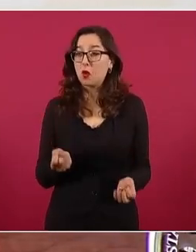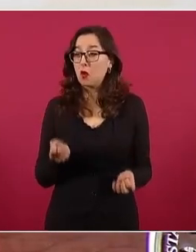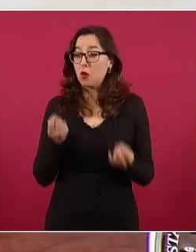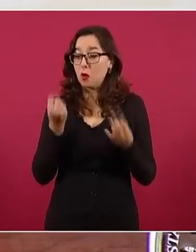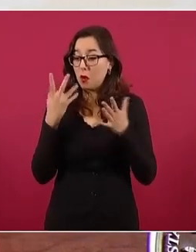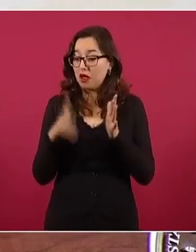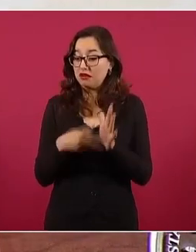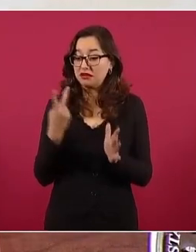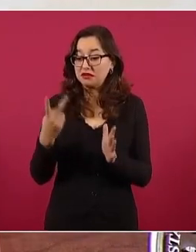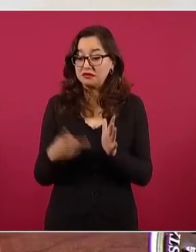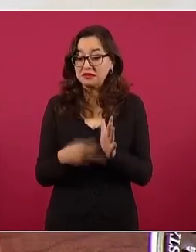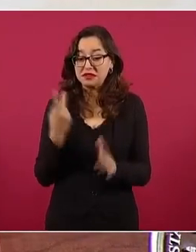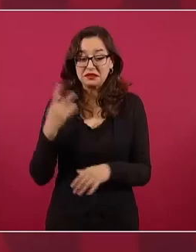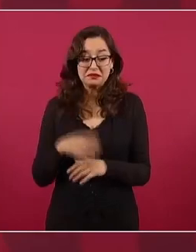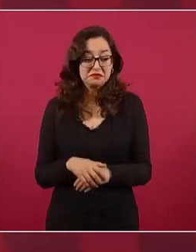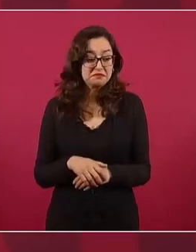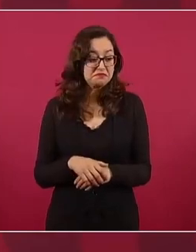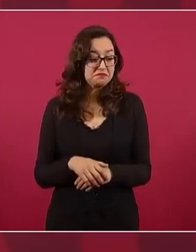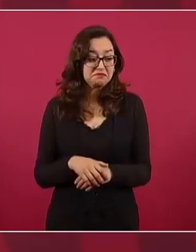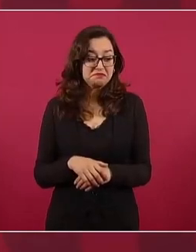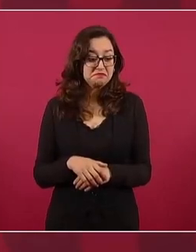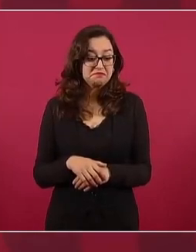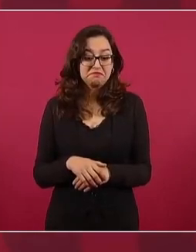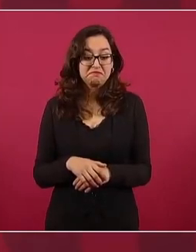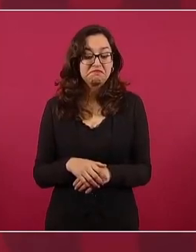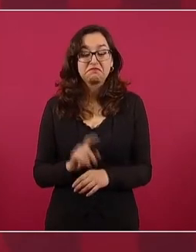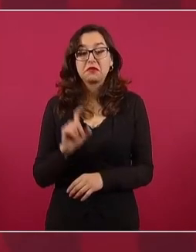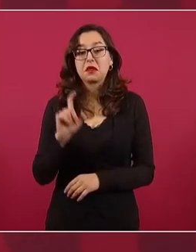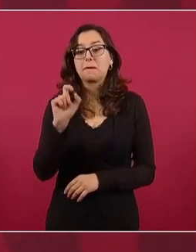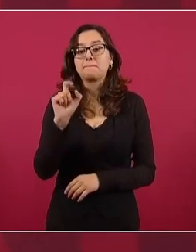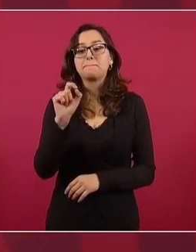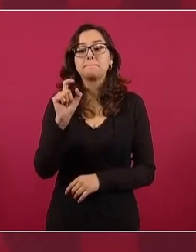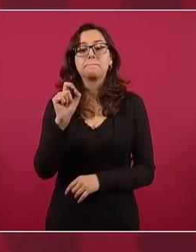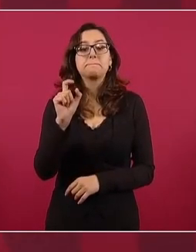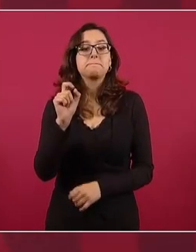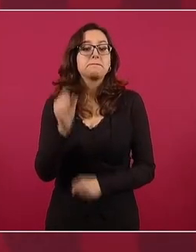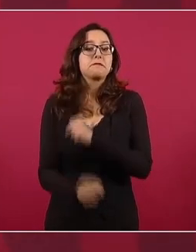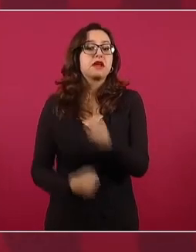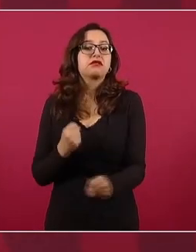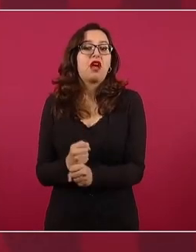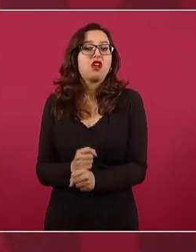20 años de democracia,